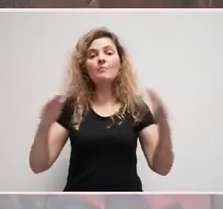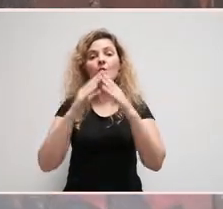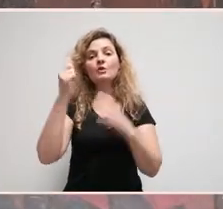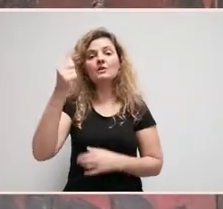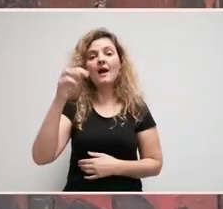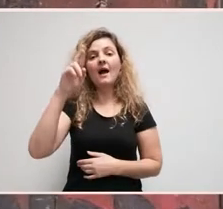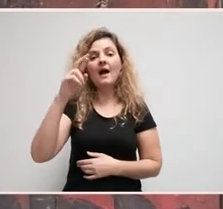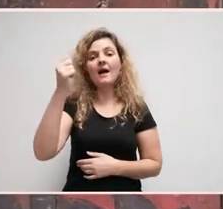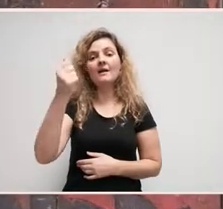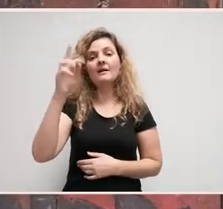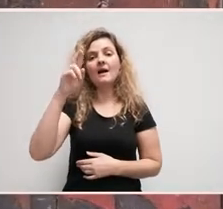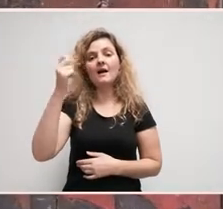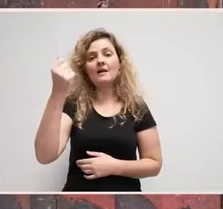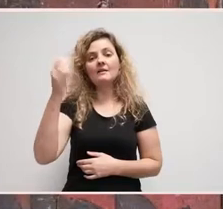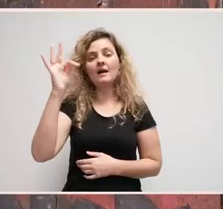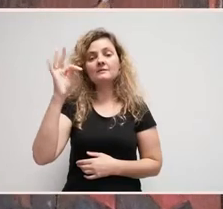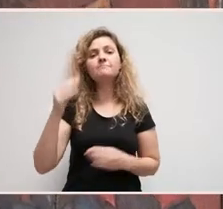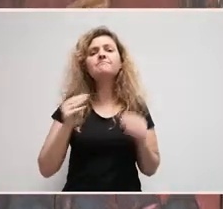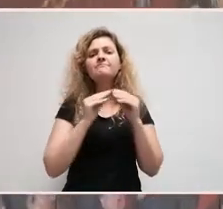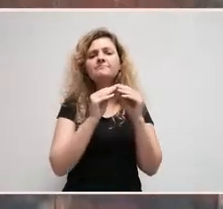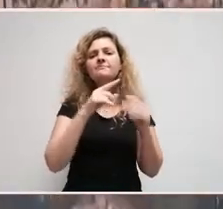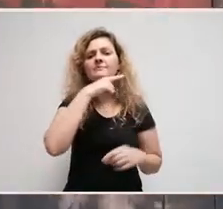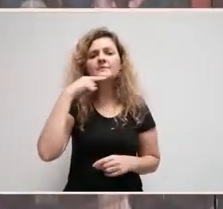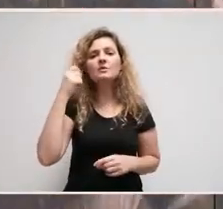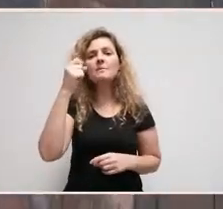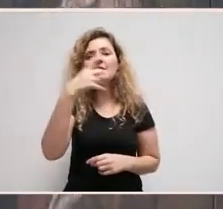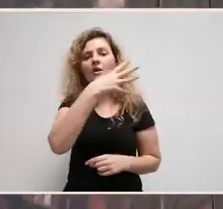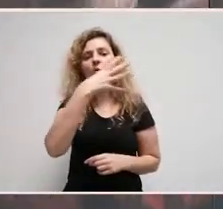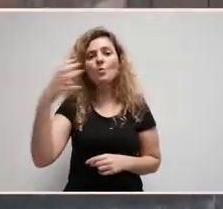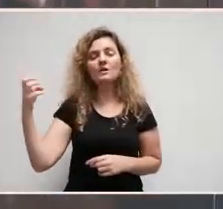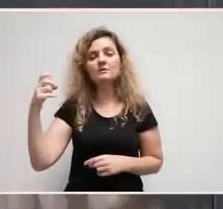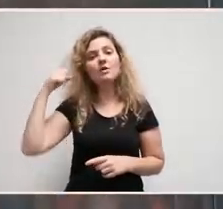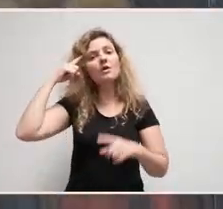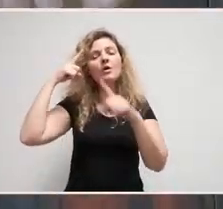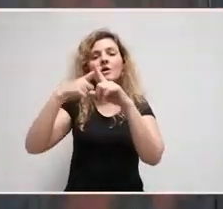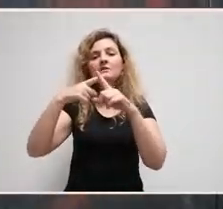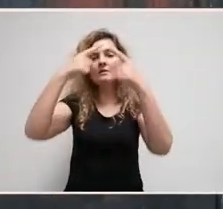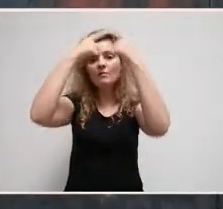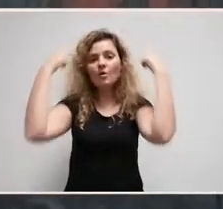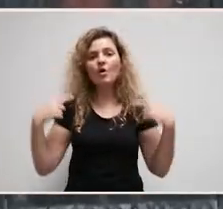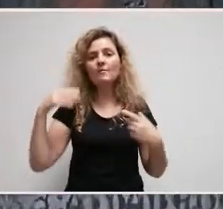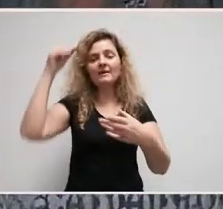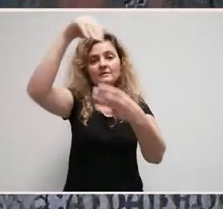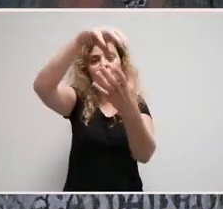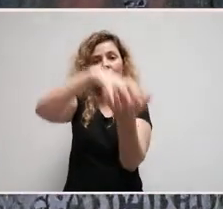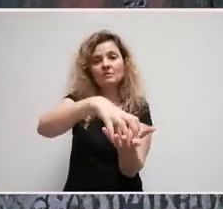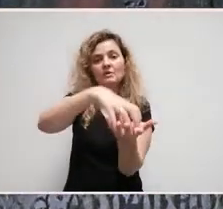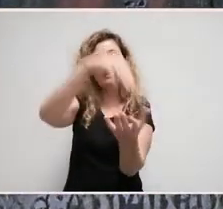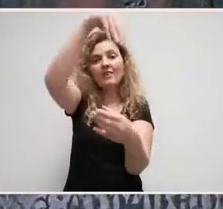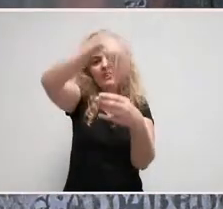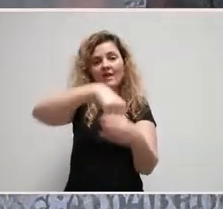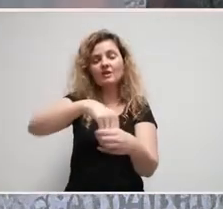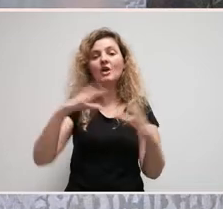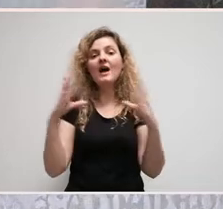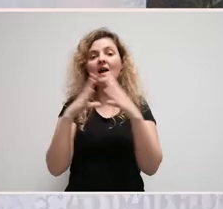obra realizada cara ao ano 1400 para a Igrexa do Convento de Santa María de Belviz, en Santiago de